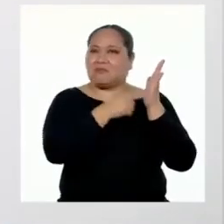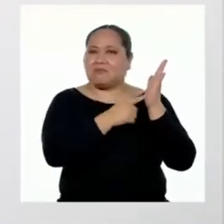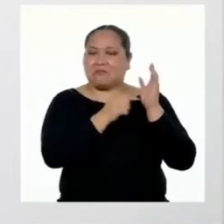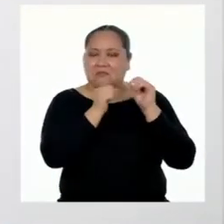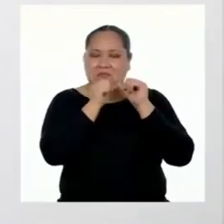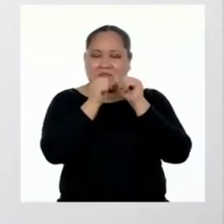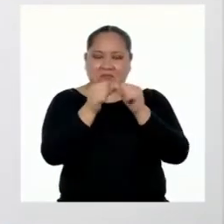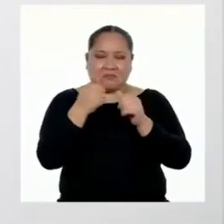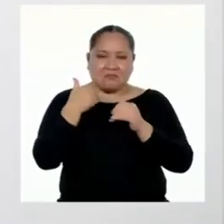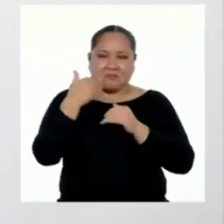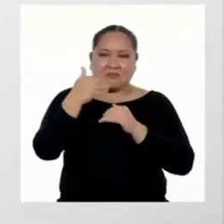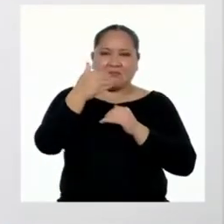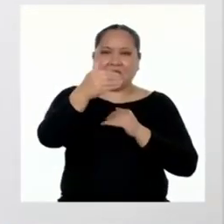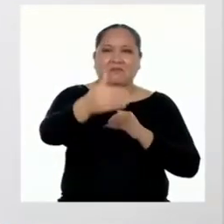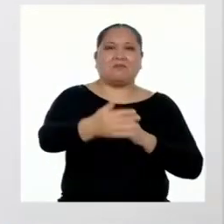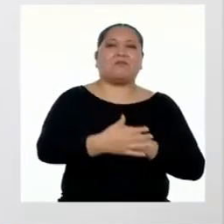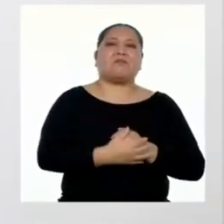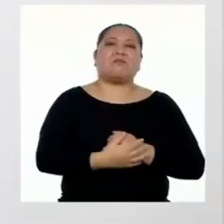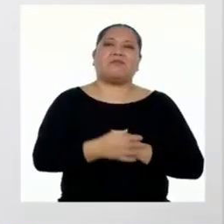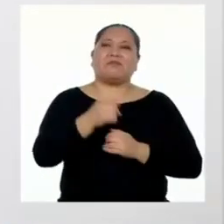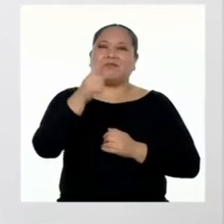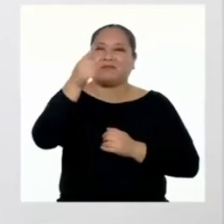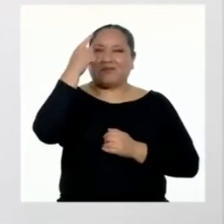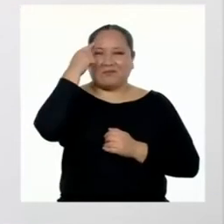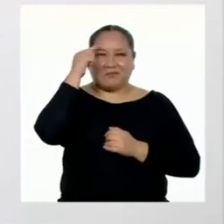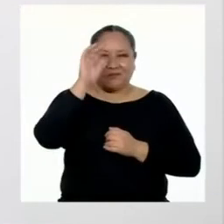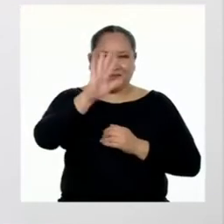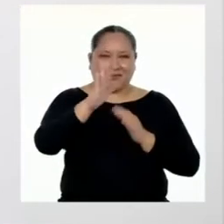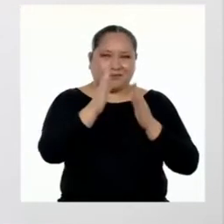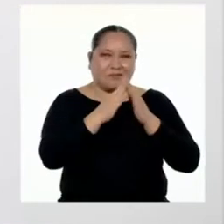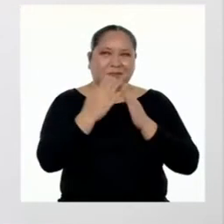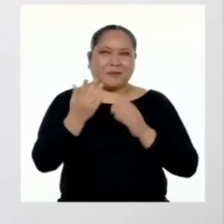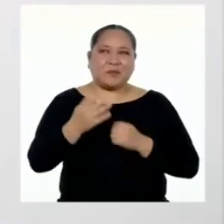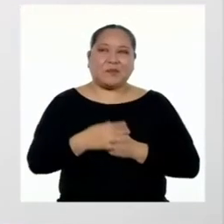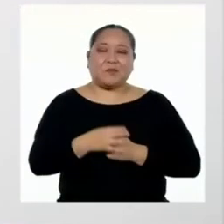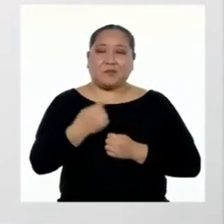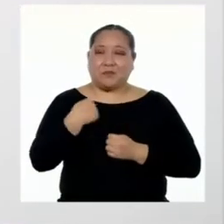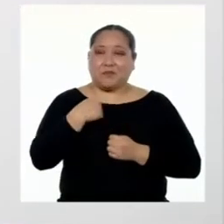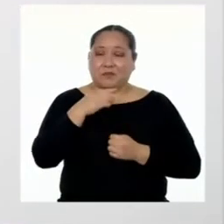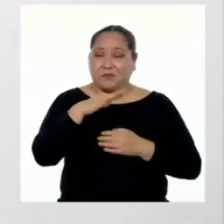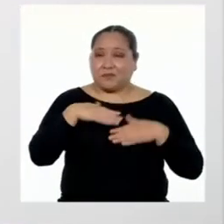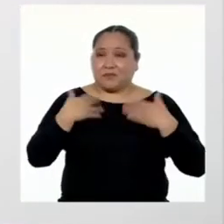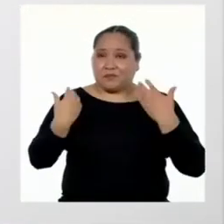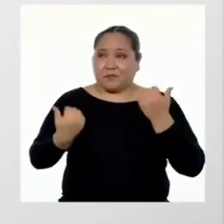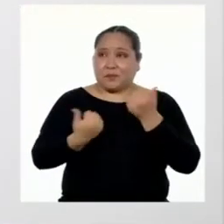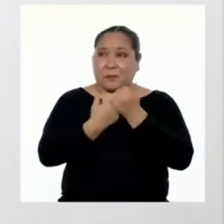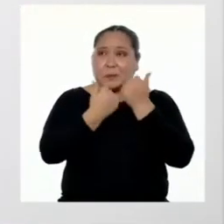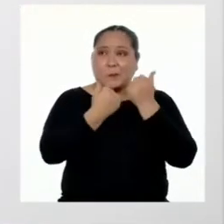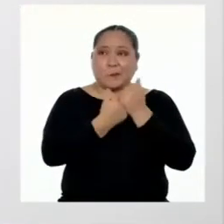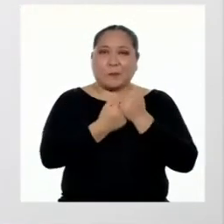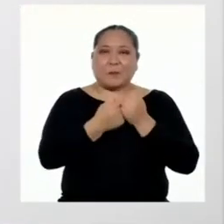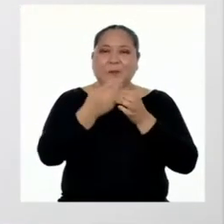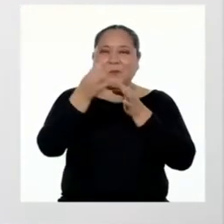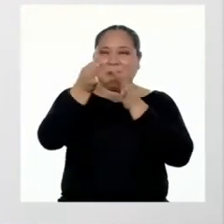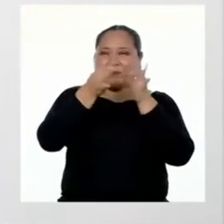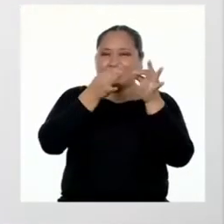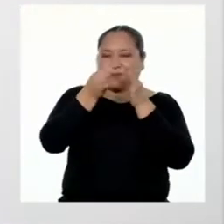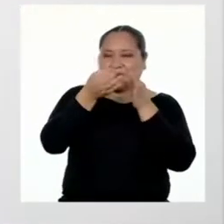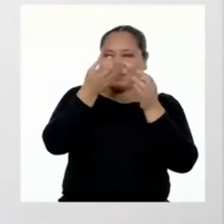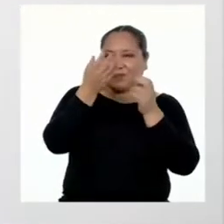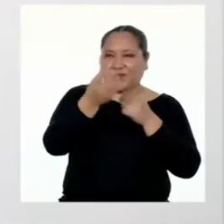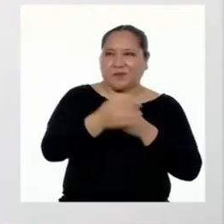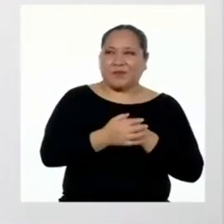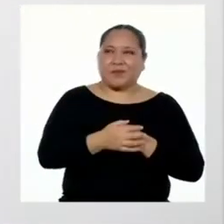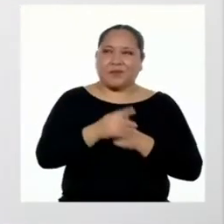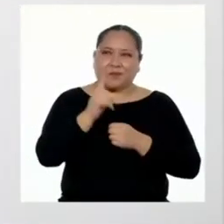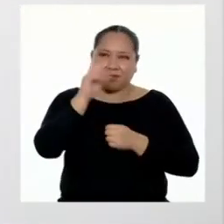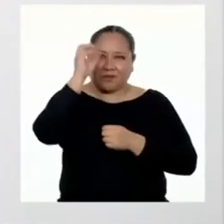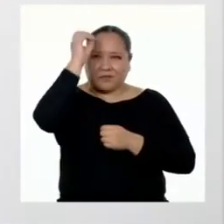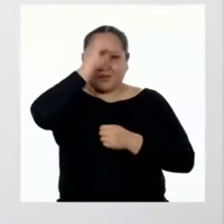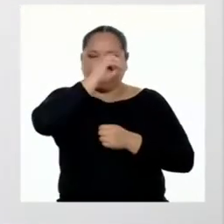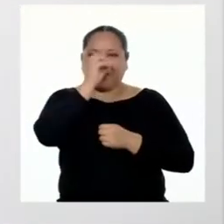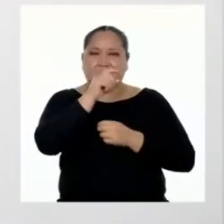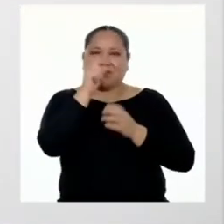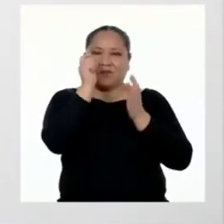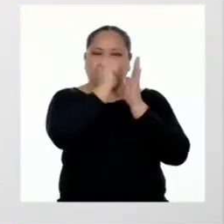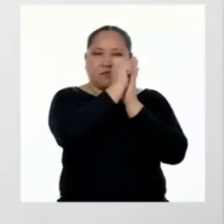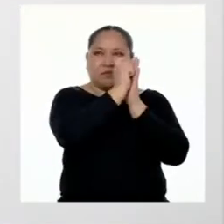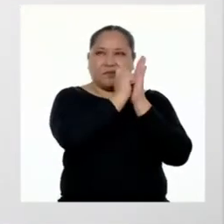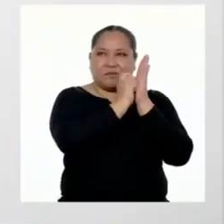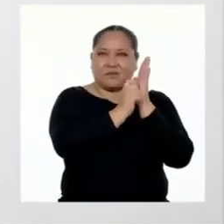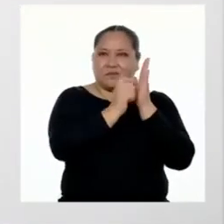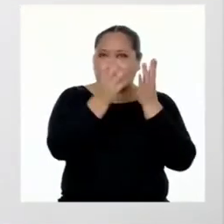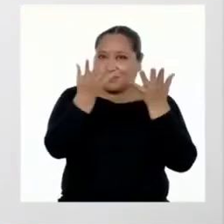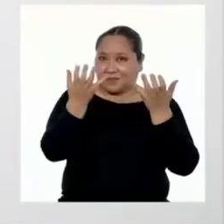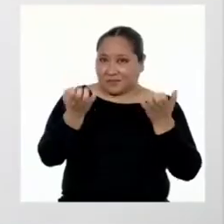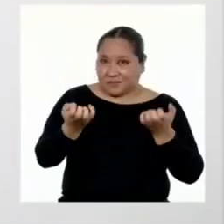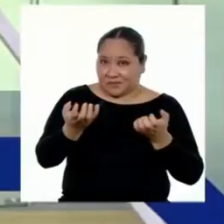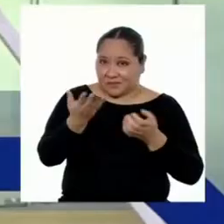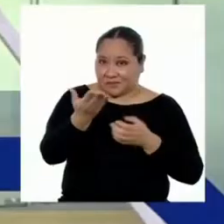seguir avanzando. ¿Qué dicen ahí en casa? Yo les puedo apoyar dándoles retroalimentación y una opinión sobre el texto.